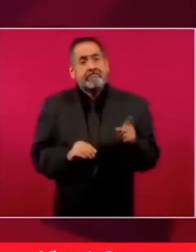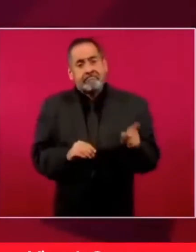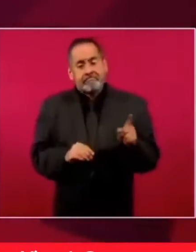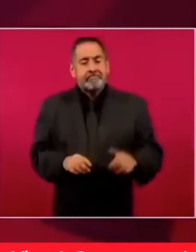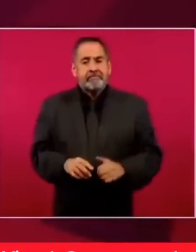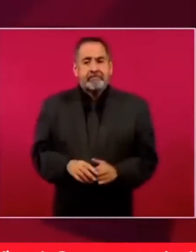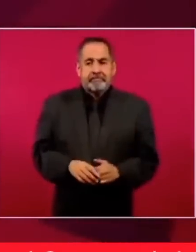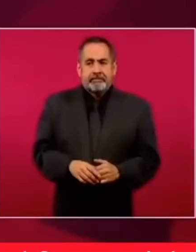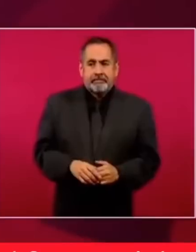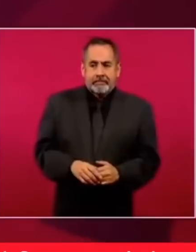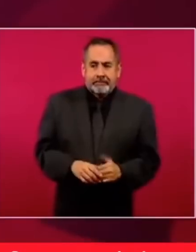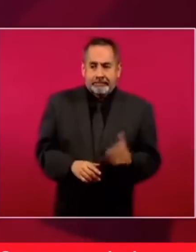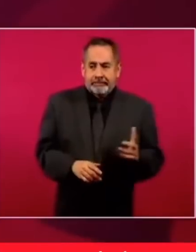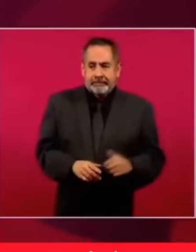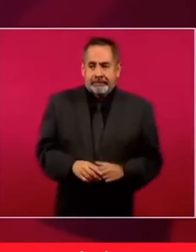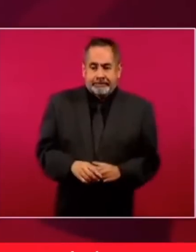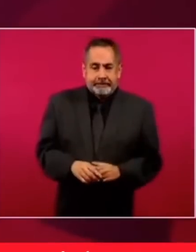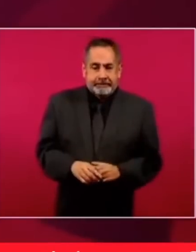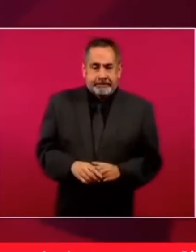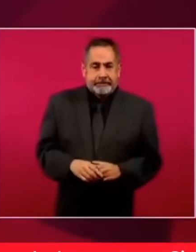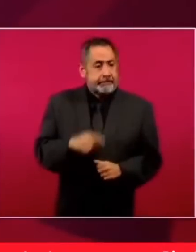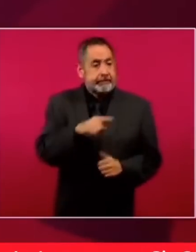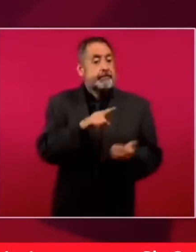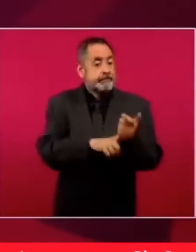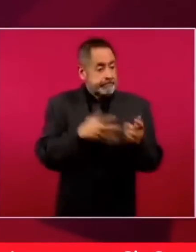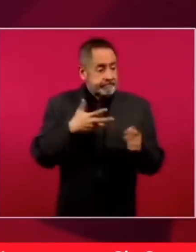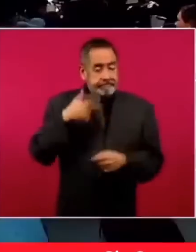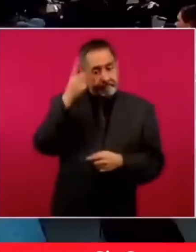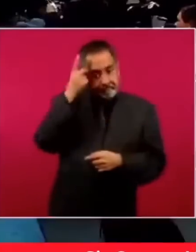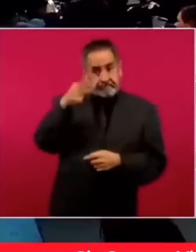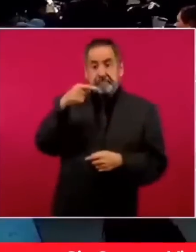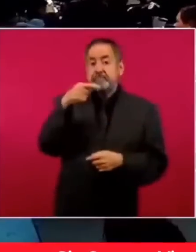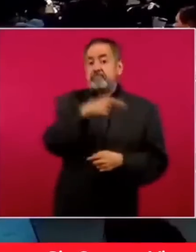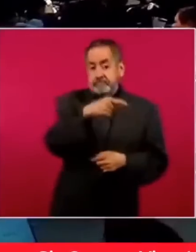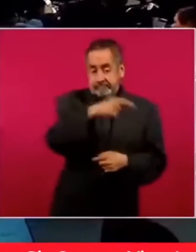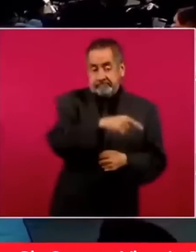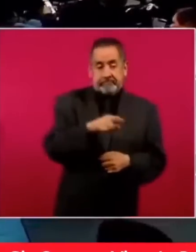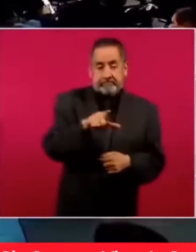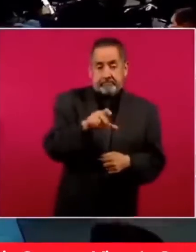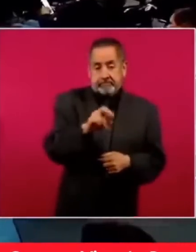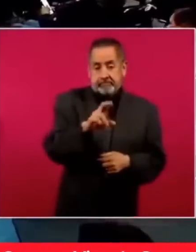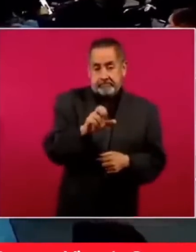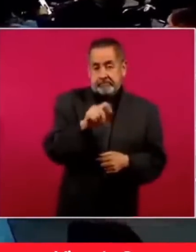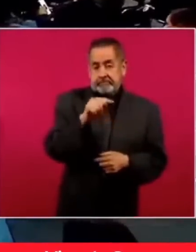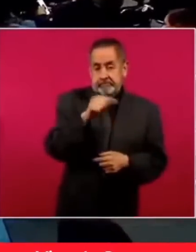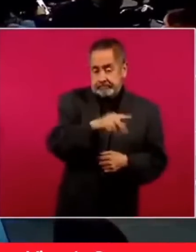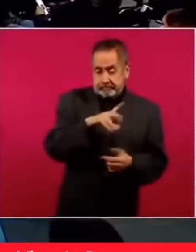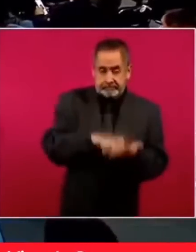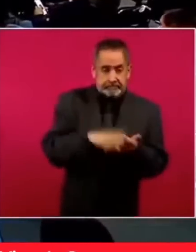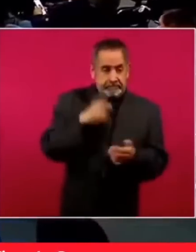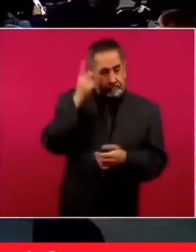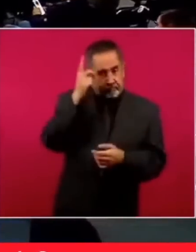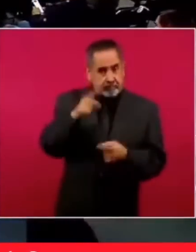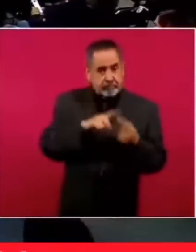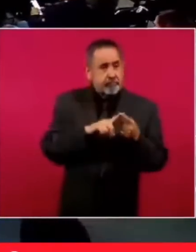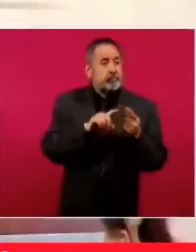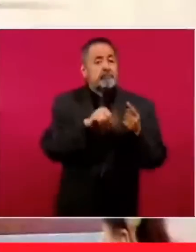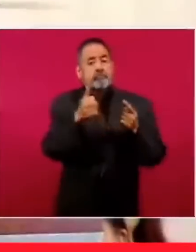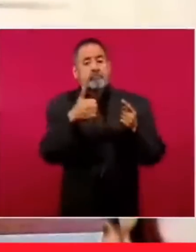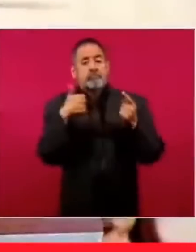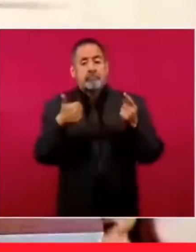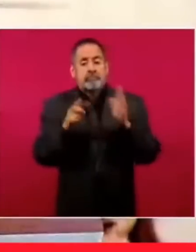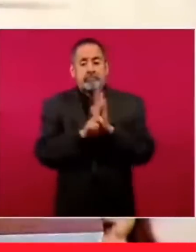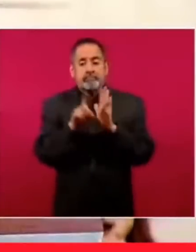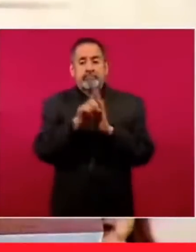Sí, y este, ahí tiene un departamento López y seis departamentos